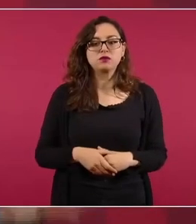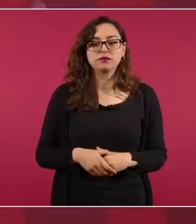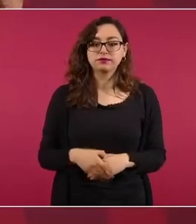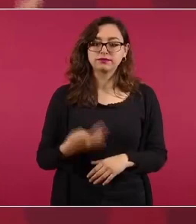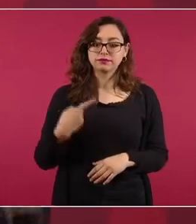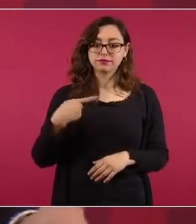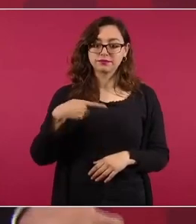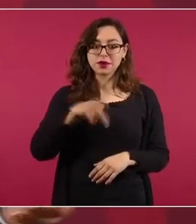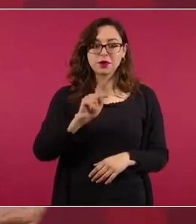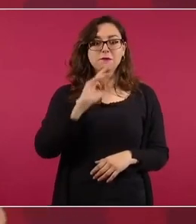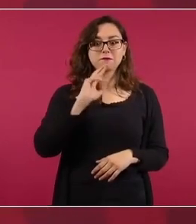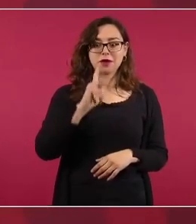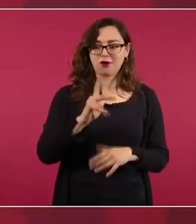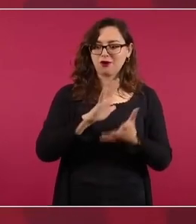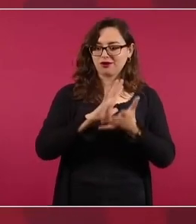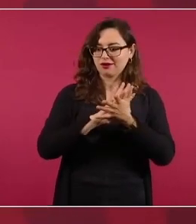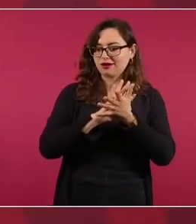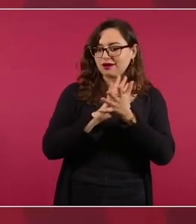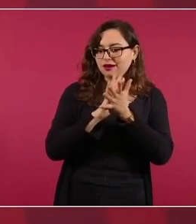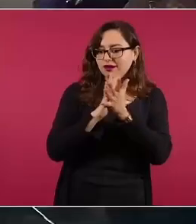transformar la realidad